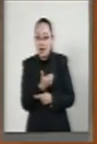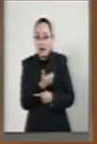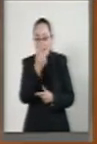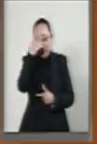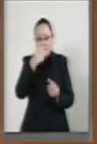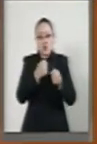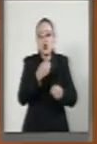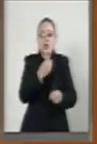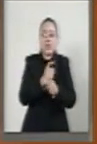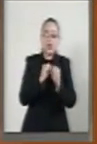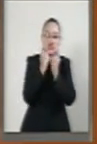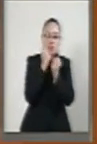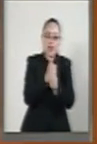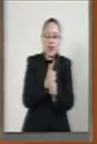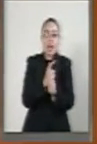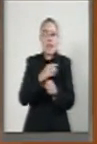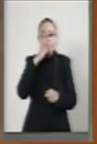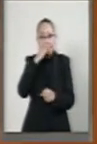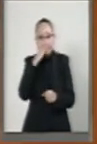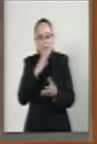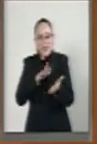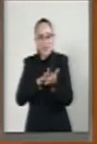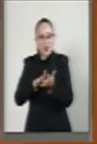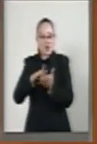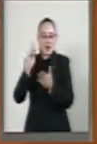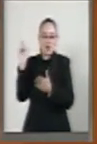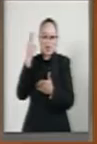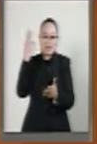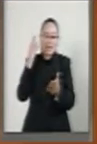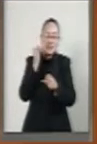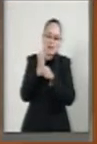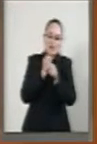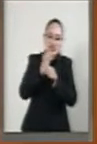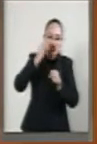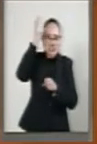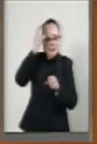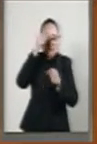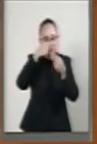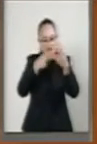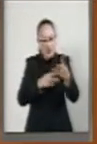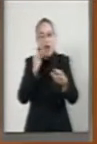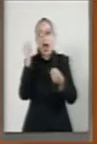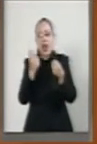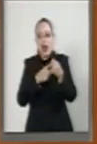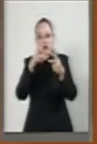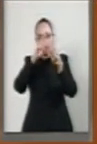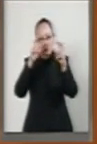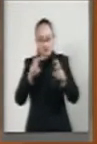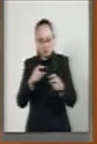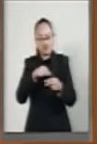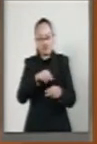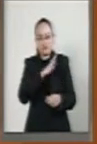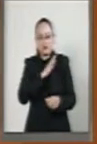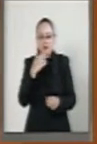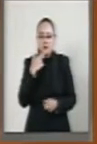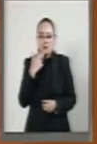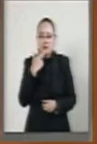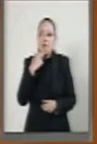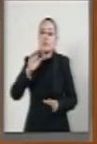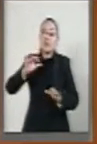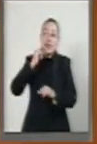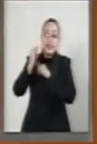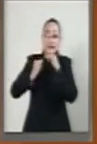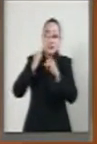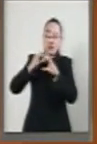social, a becas universitarias, a la investigación científica por mencionar algunas. Los mercados internacionales